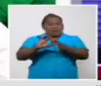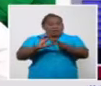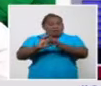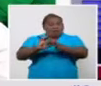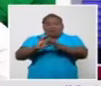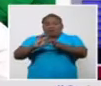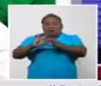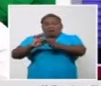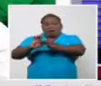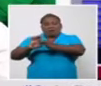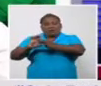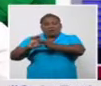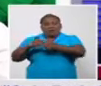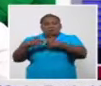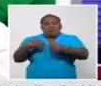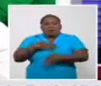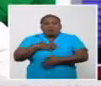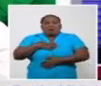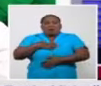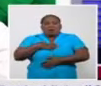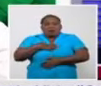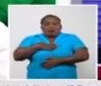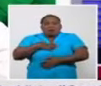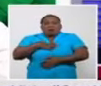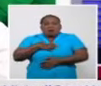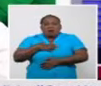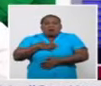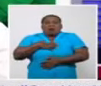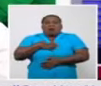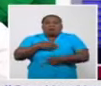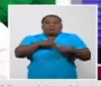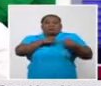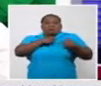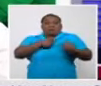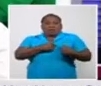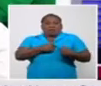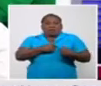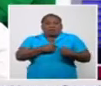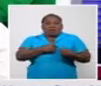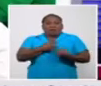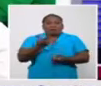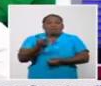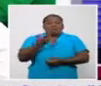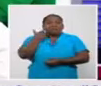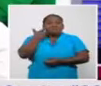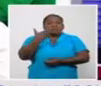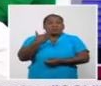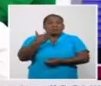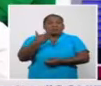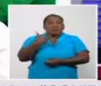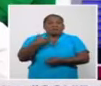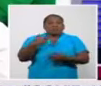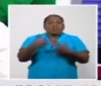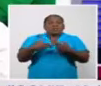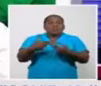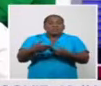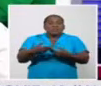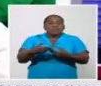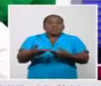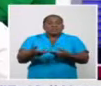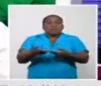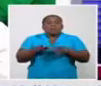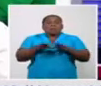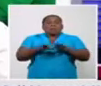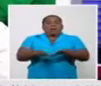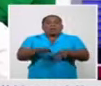respiratorios y cardiovasculares, se hizo un cuadro de shock cardiogénico, incluso hizo una parada